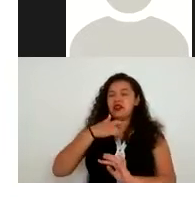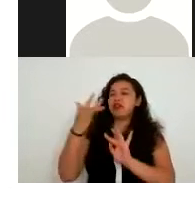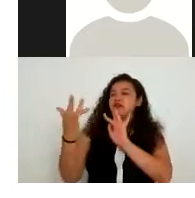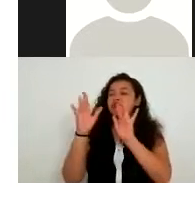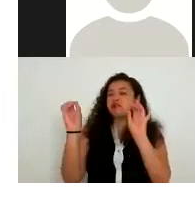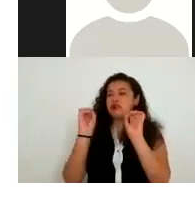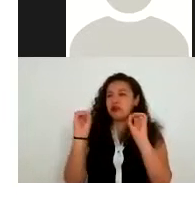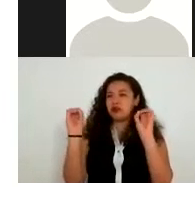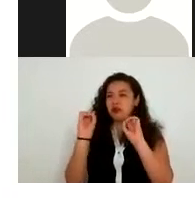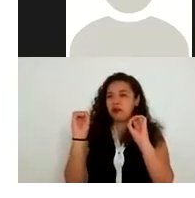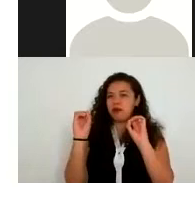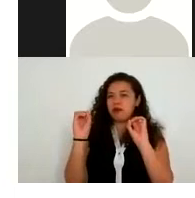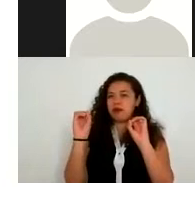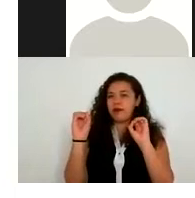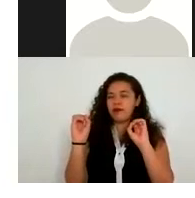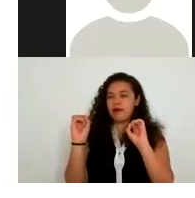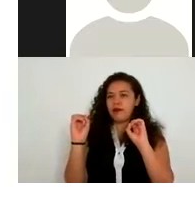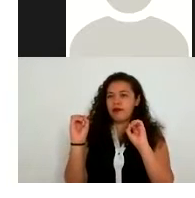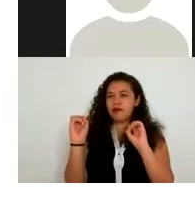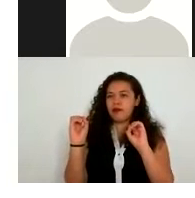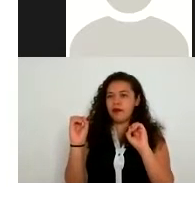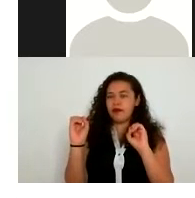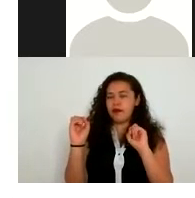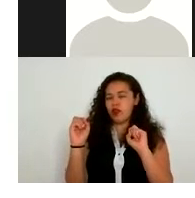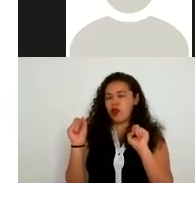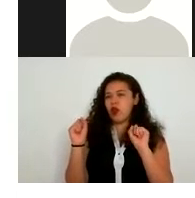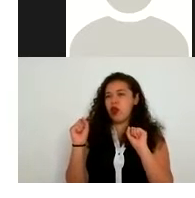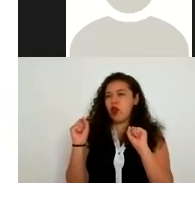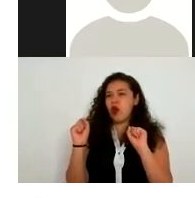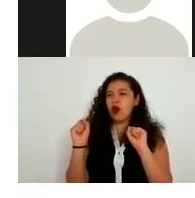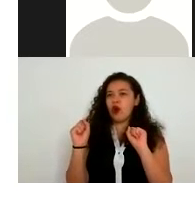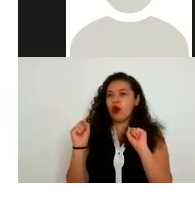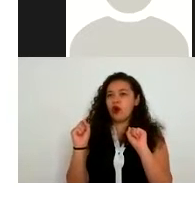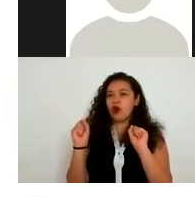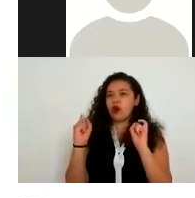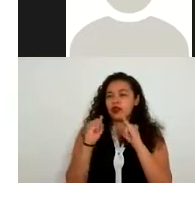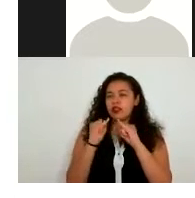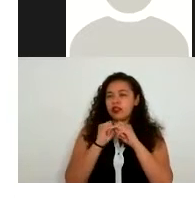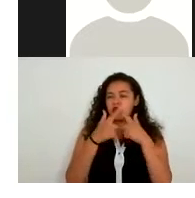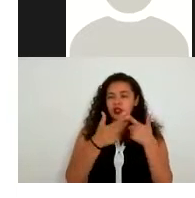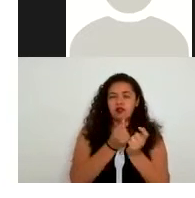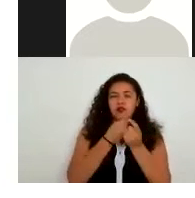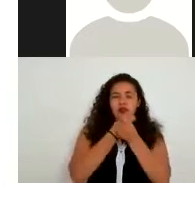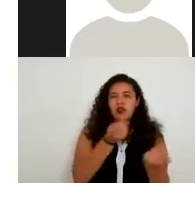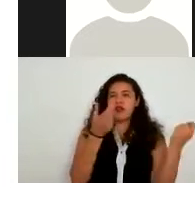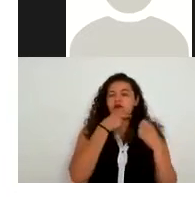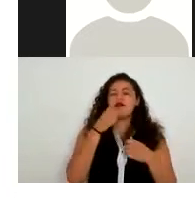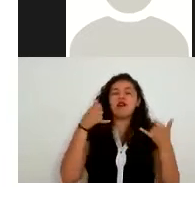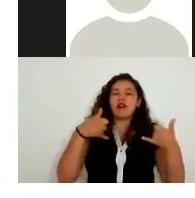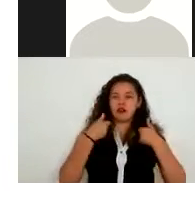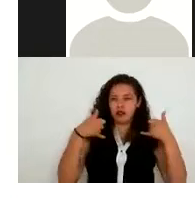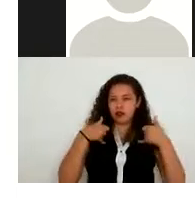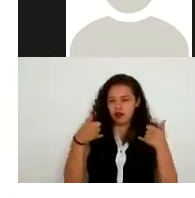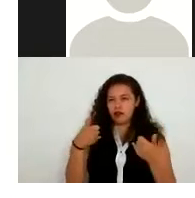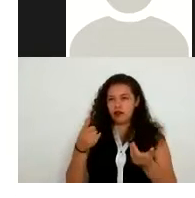instituciones que manejen en el rubro de niños niñas y adolescentes pues que no tengan el dato correcto de un tutor